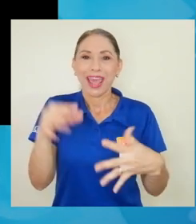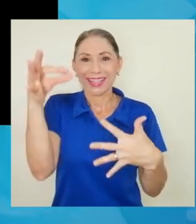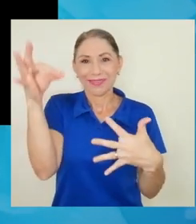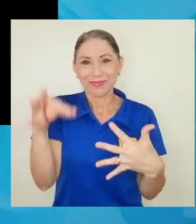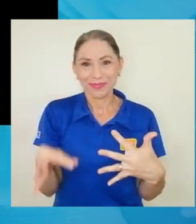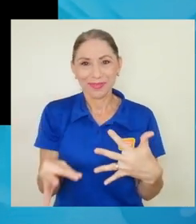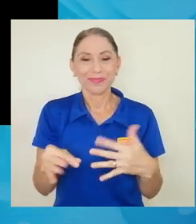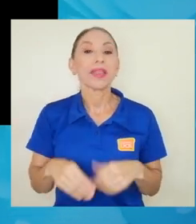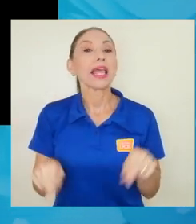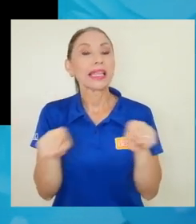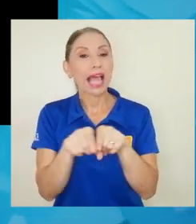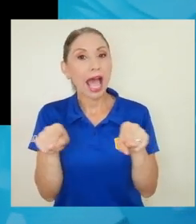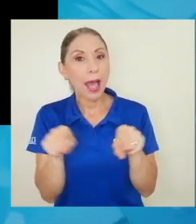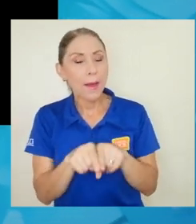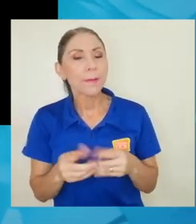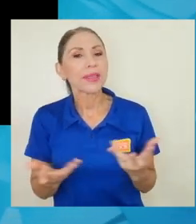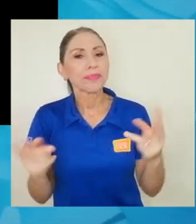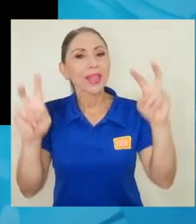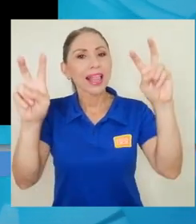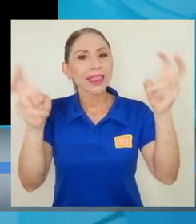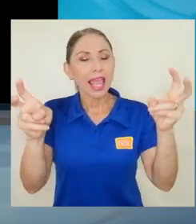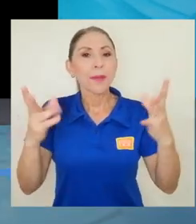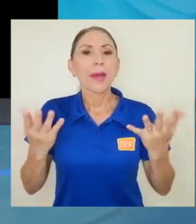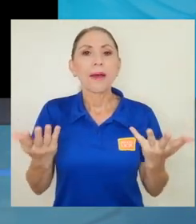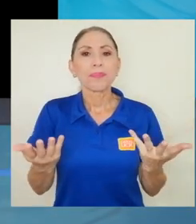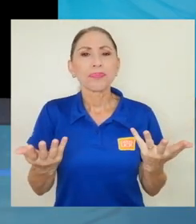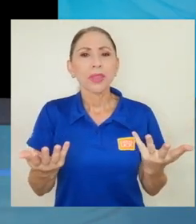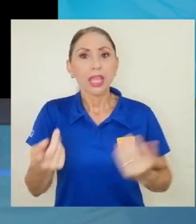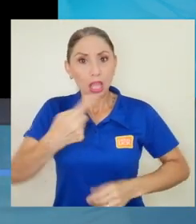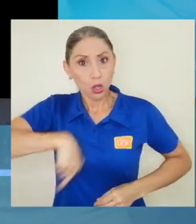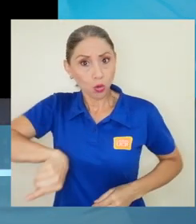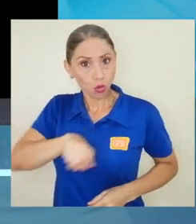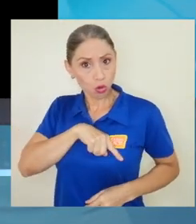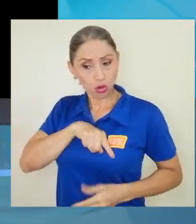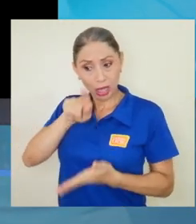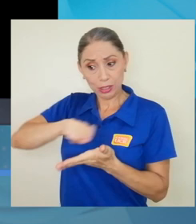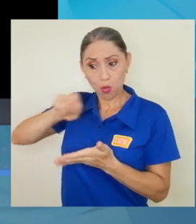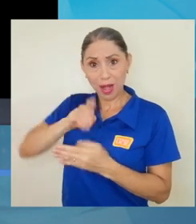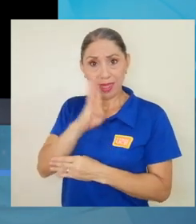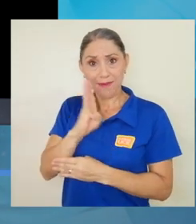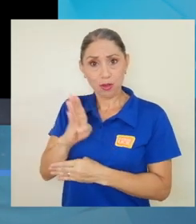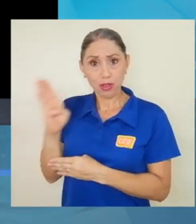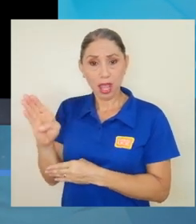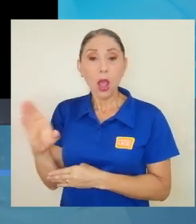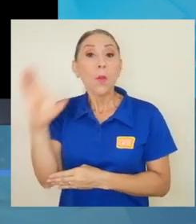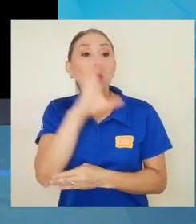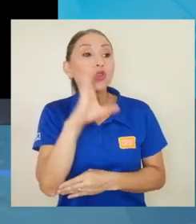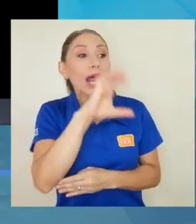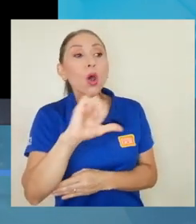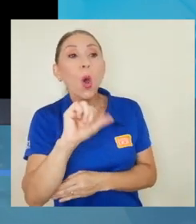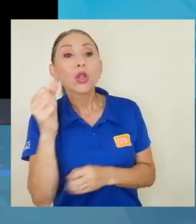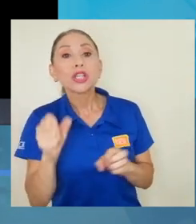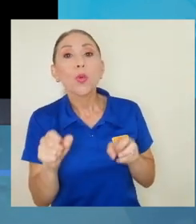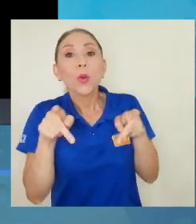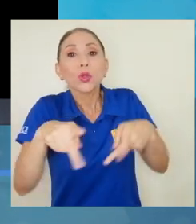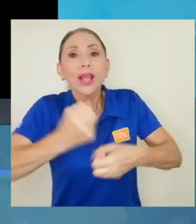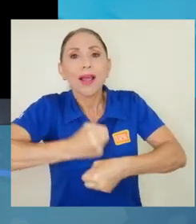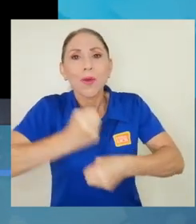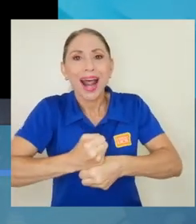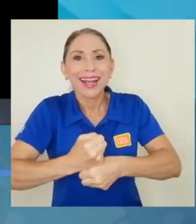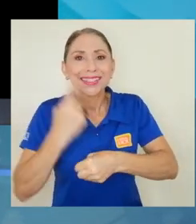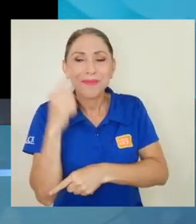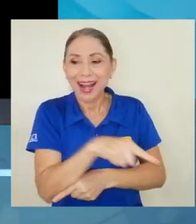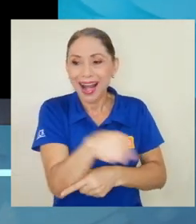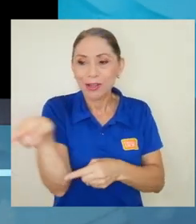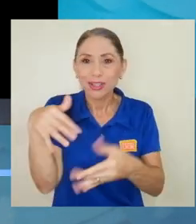aspecto importante de esto es, por ejemplo, el tema de nosotros como escuela, buscar otros nichos laborales para los estudiantes. El tema